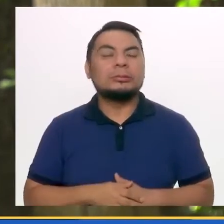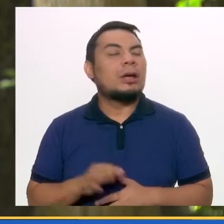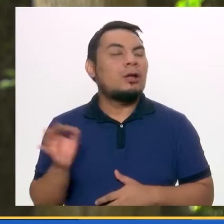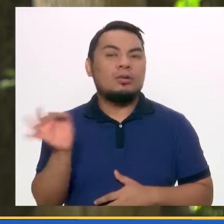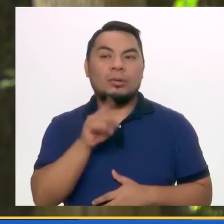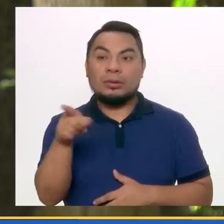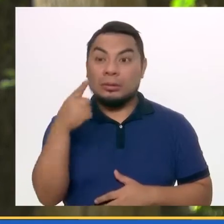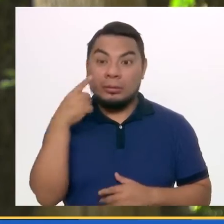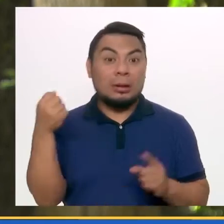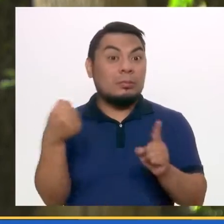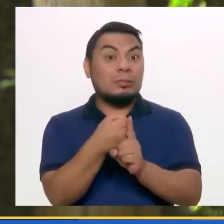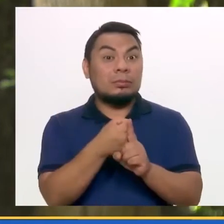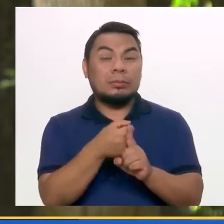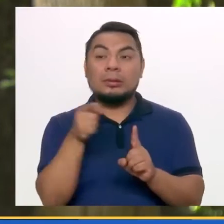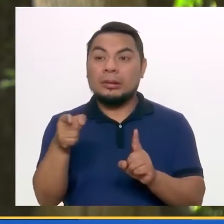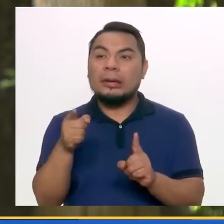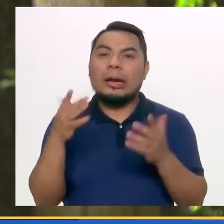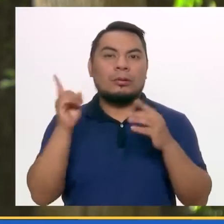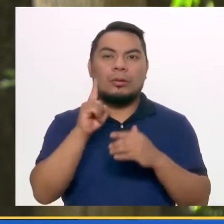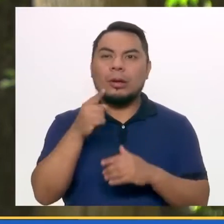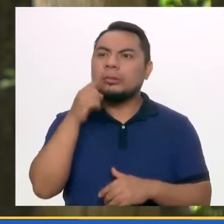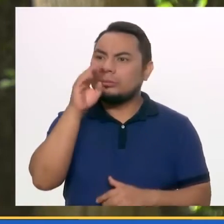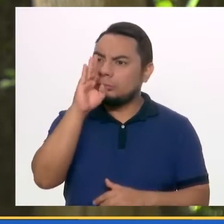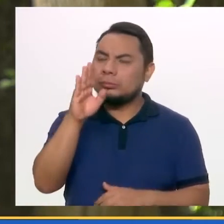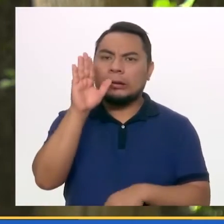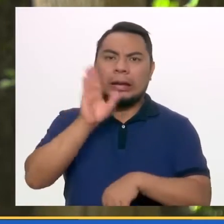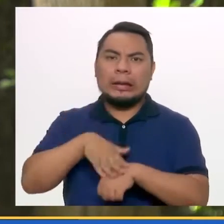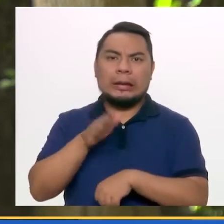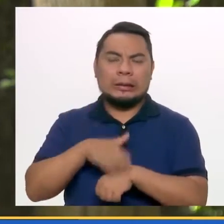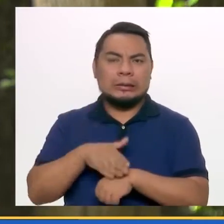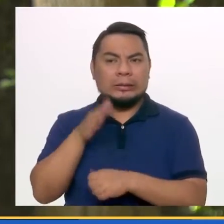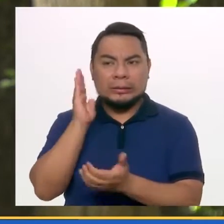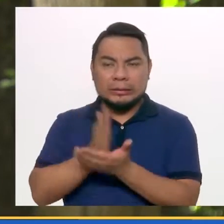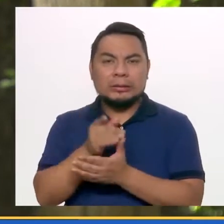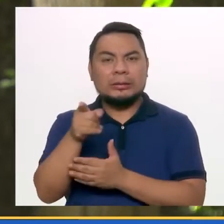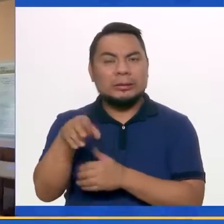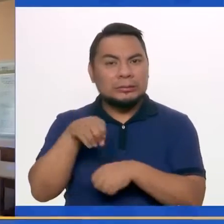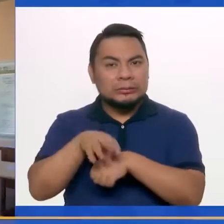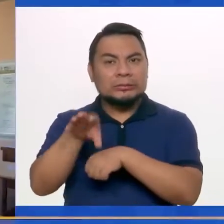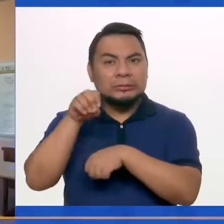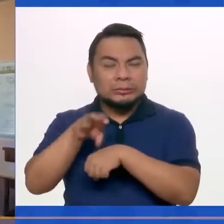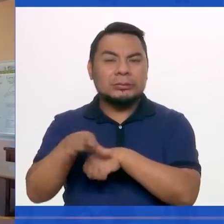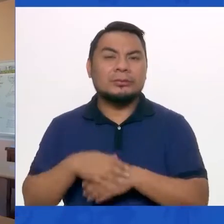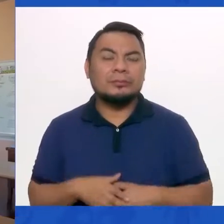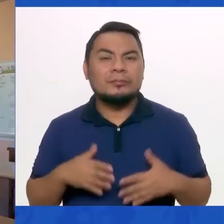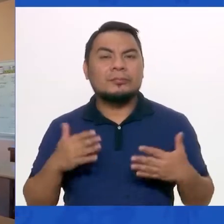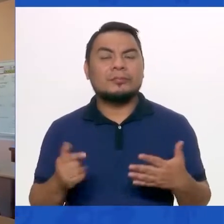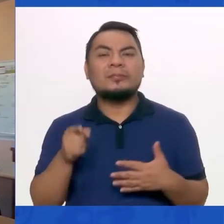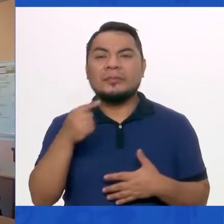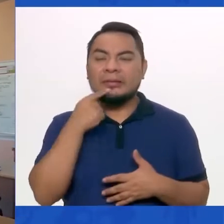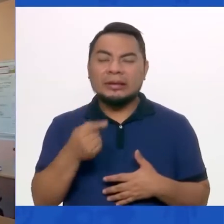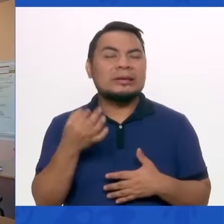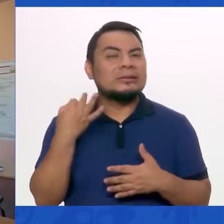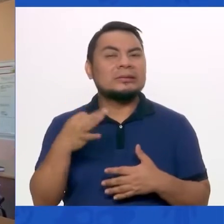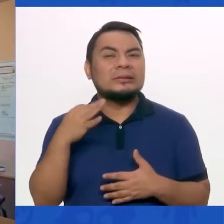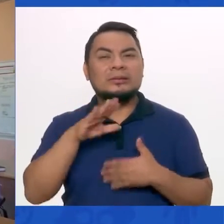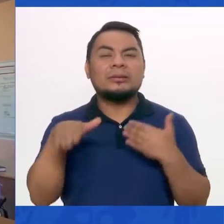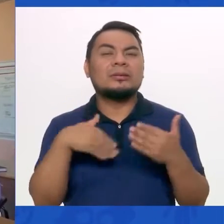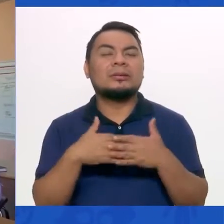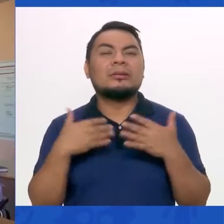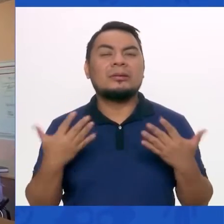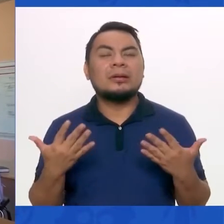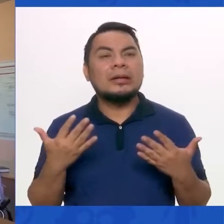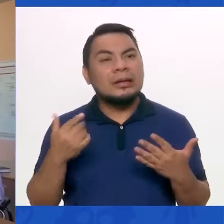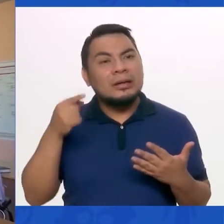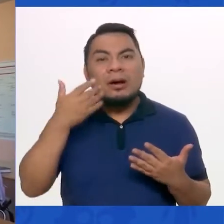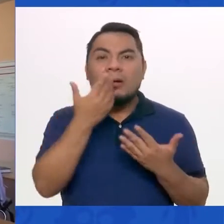No celebrar la violencia sería nuestro primer paso. Y esto se ancla con la